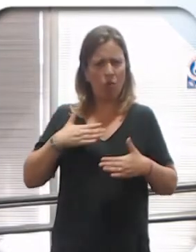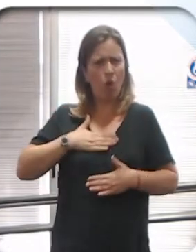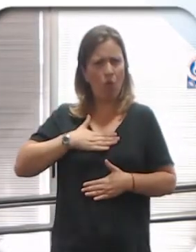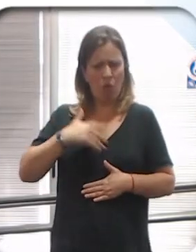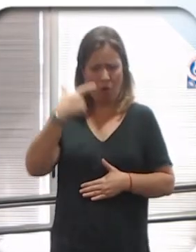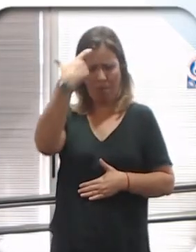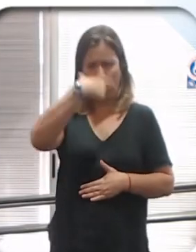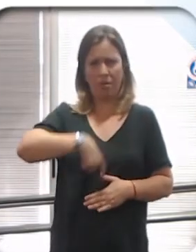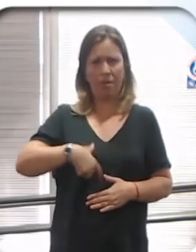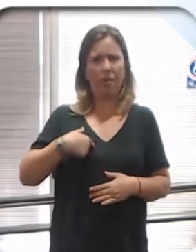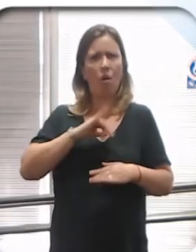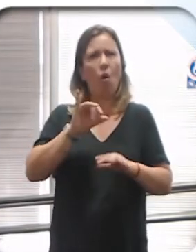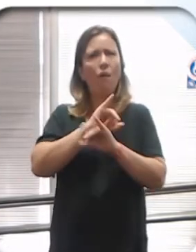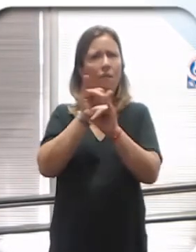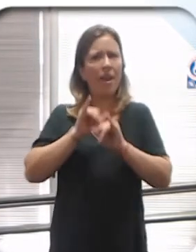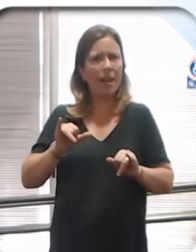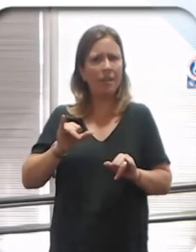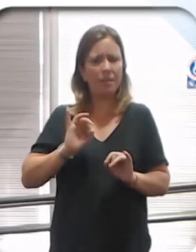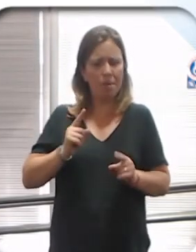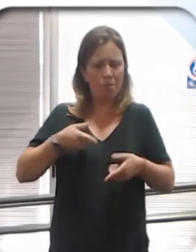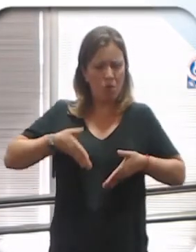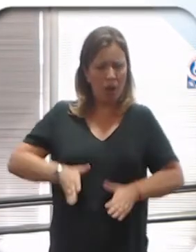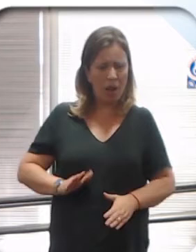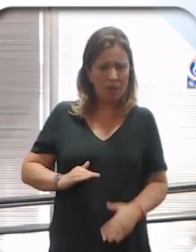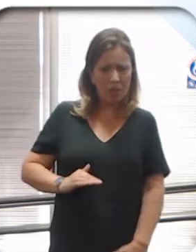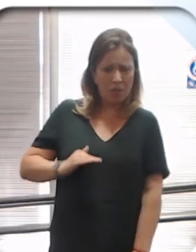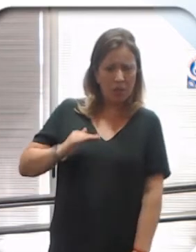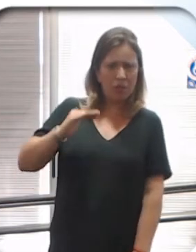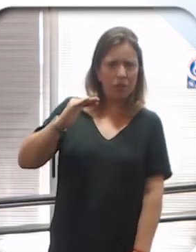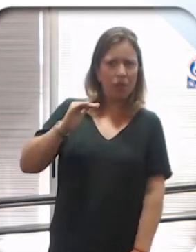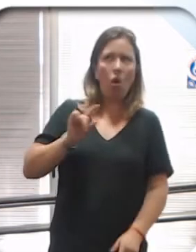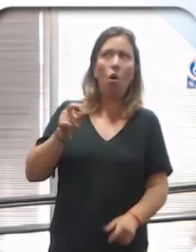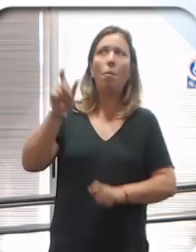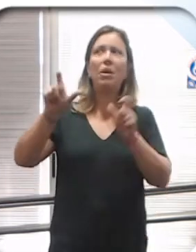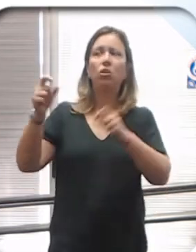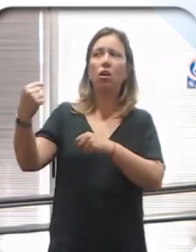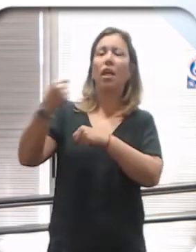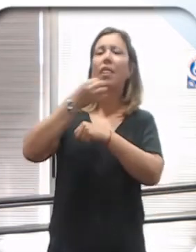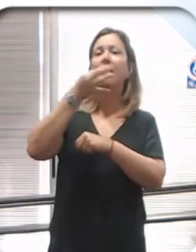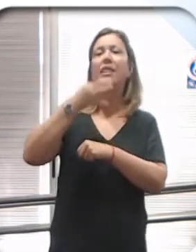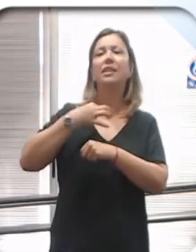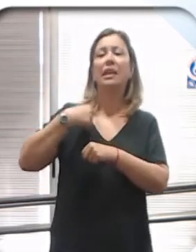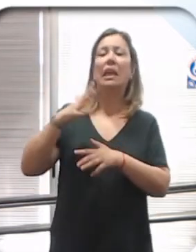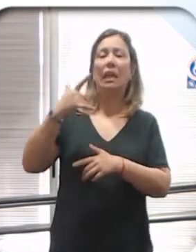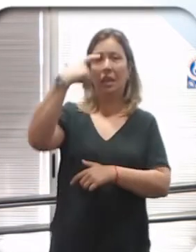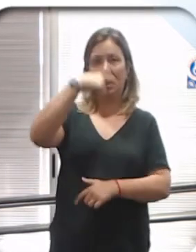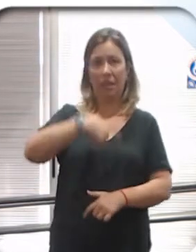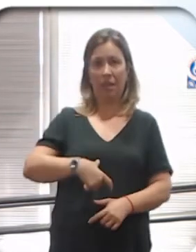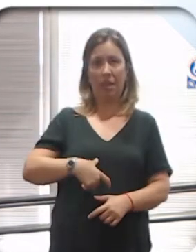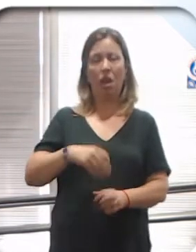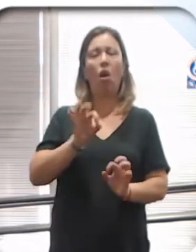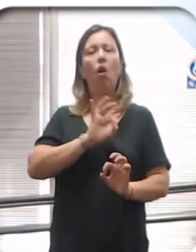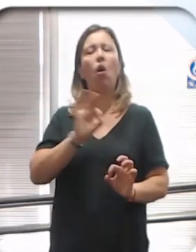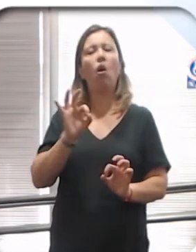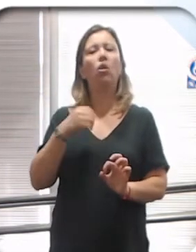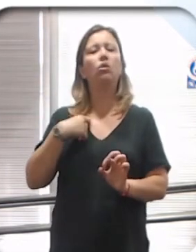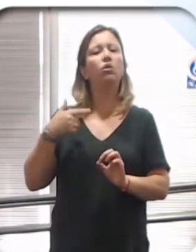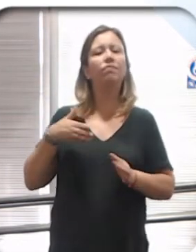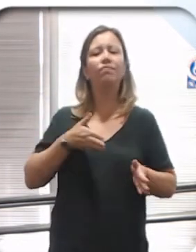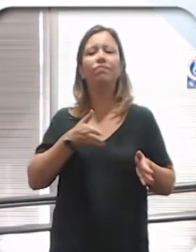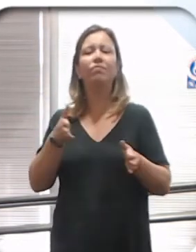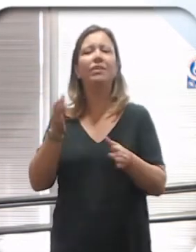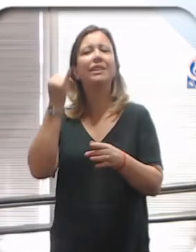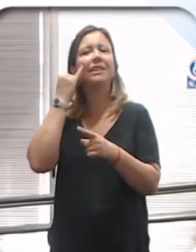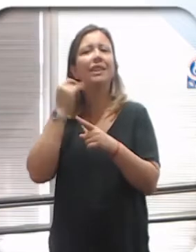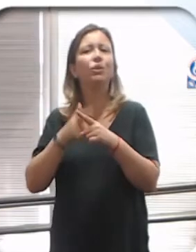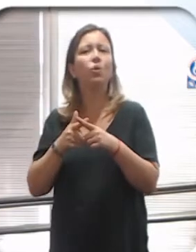feliz con el sexo con el cual nací y el género que me asignaron. Está también la orientación sexual.